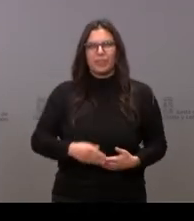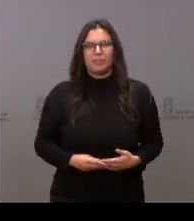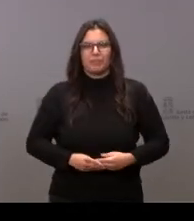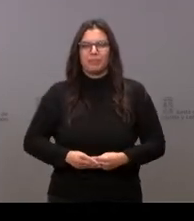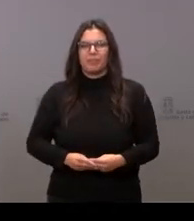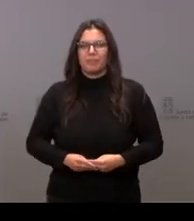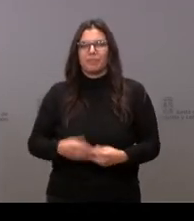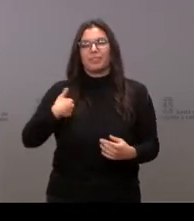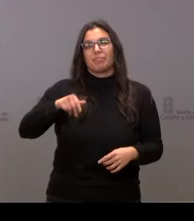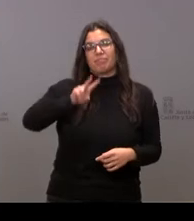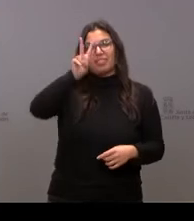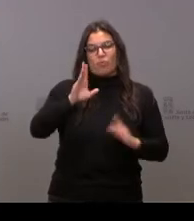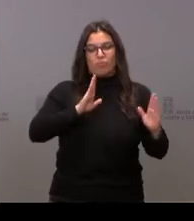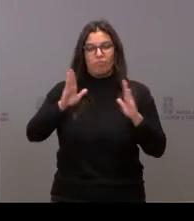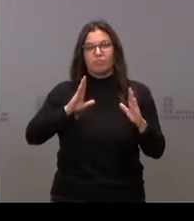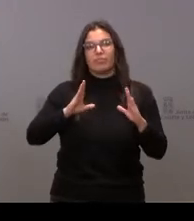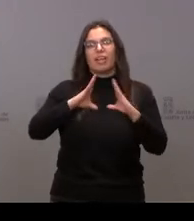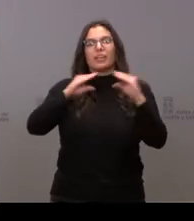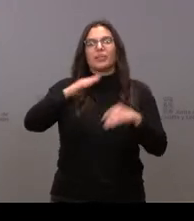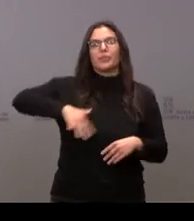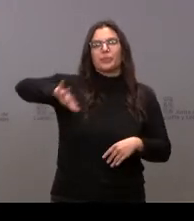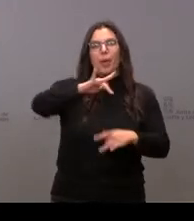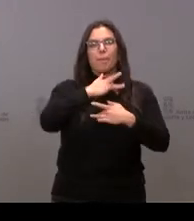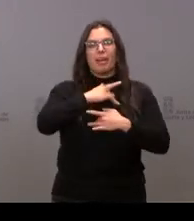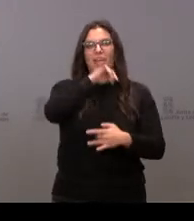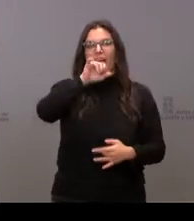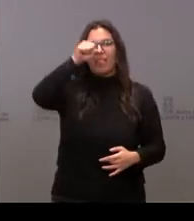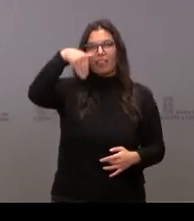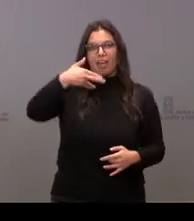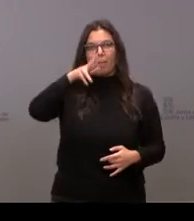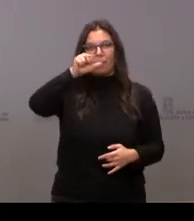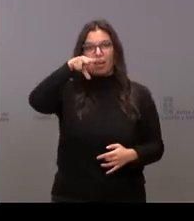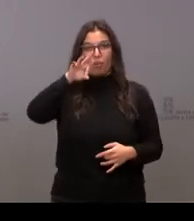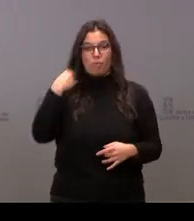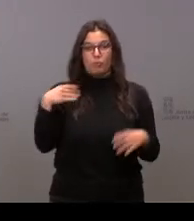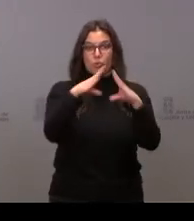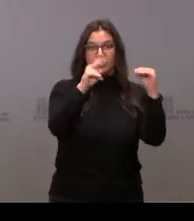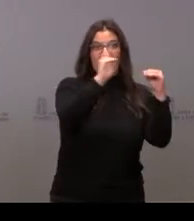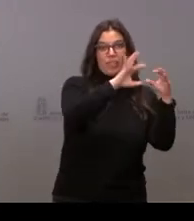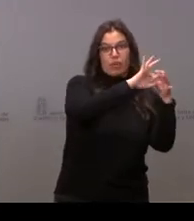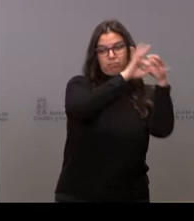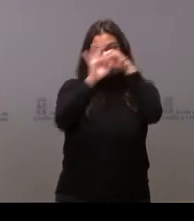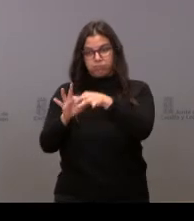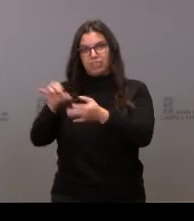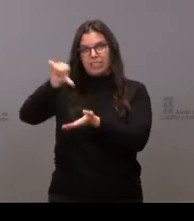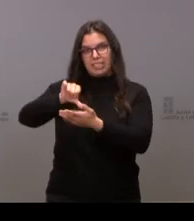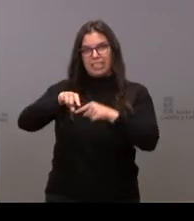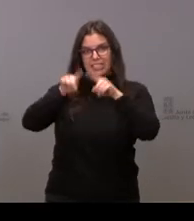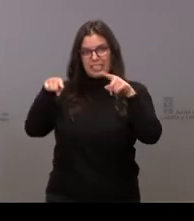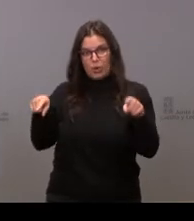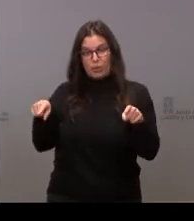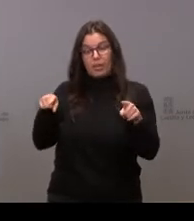María Zambrano, del campus de la Universidad de Valladolid, en Segovia. Es una nueva dimensión